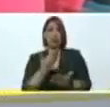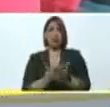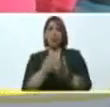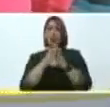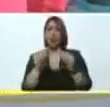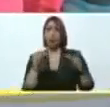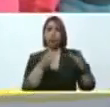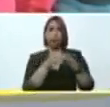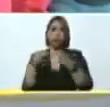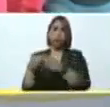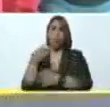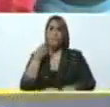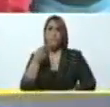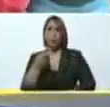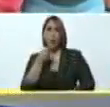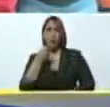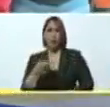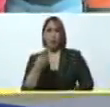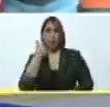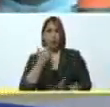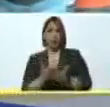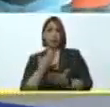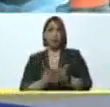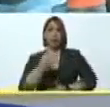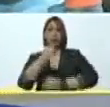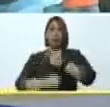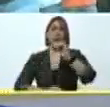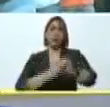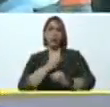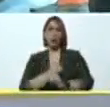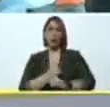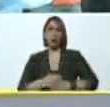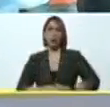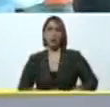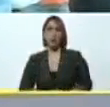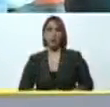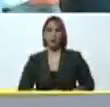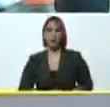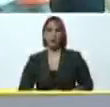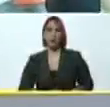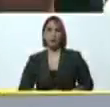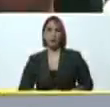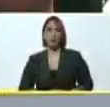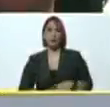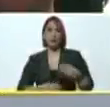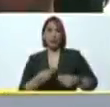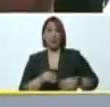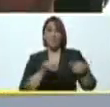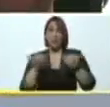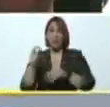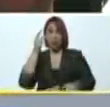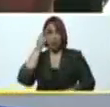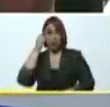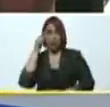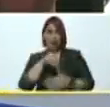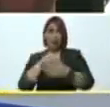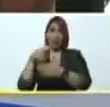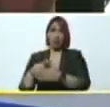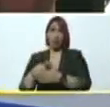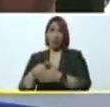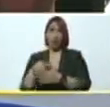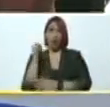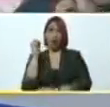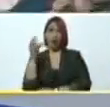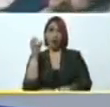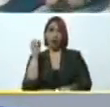partidos políticos, por testigos internacionales, se hace el mismo día de las elecciones, se hace la auditoría